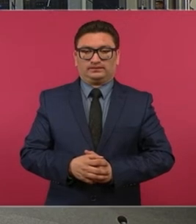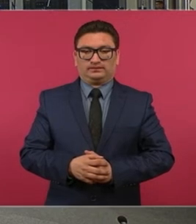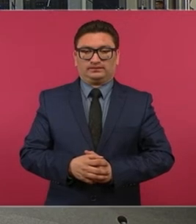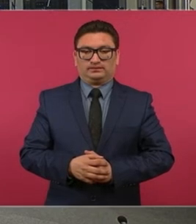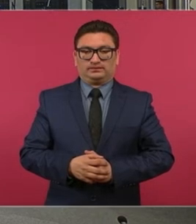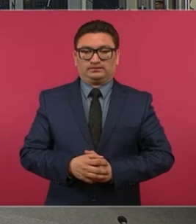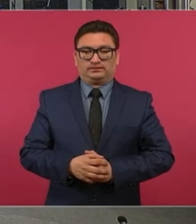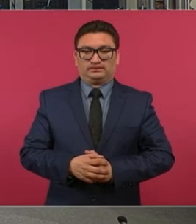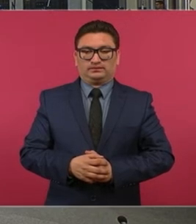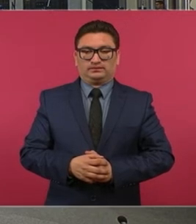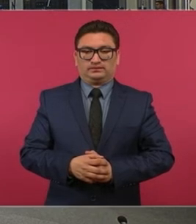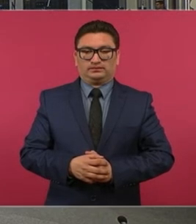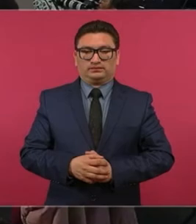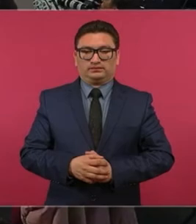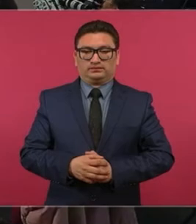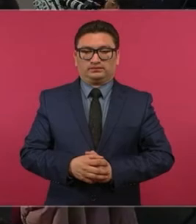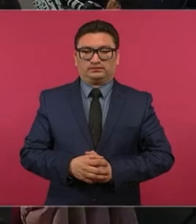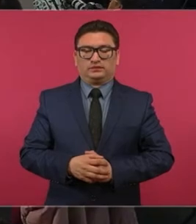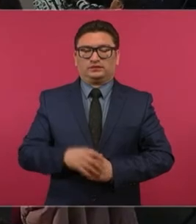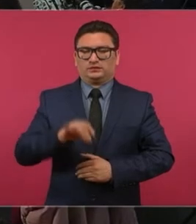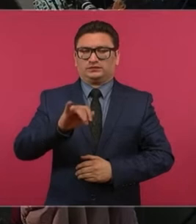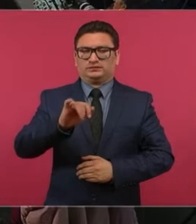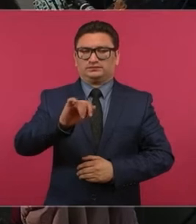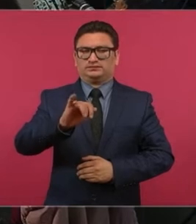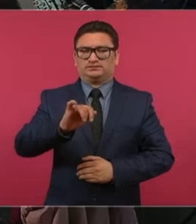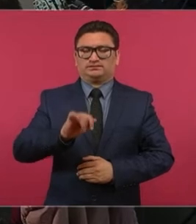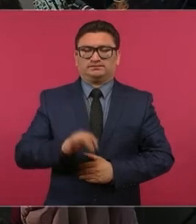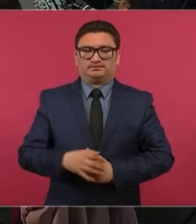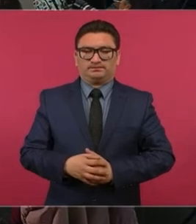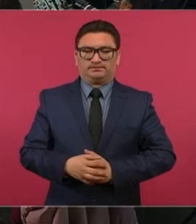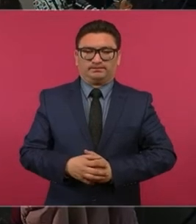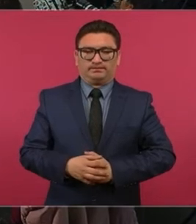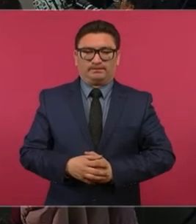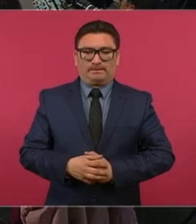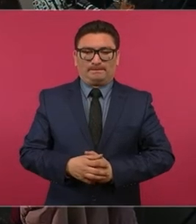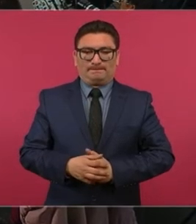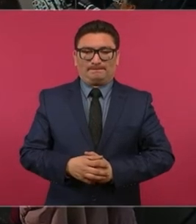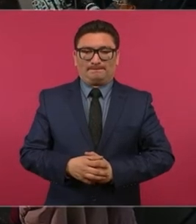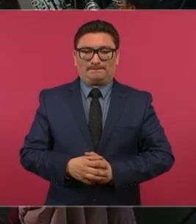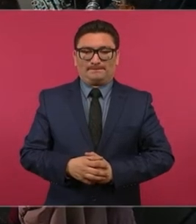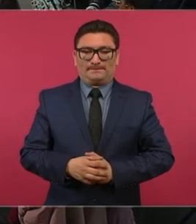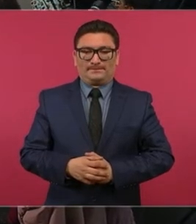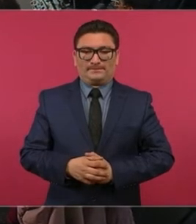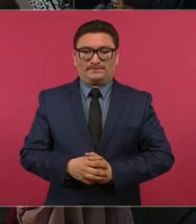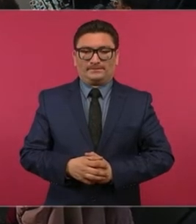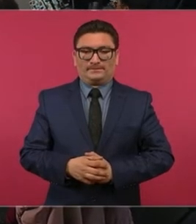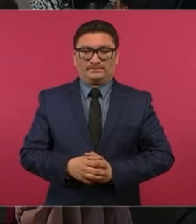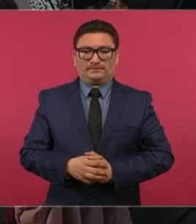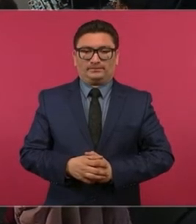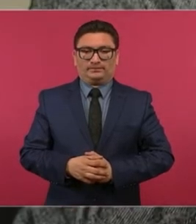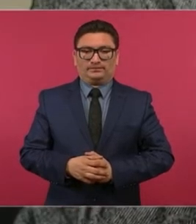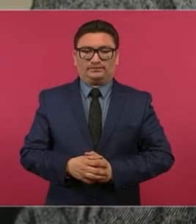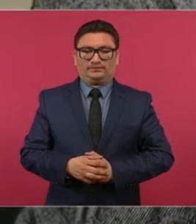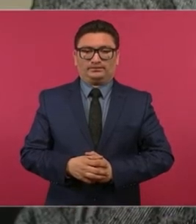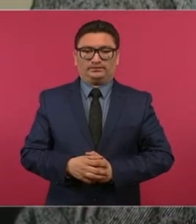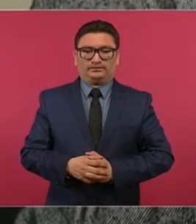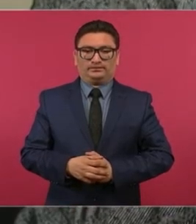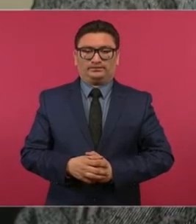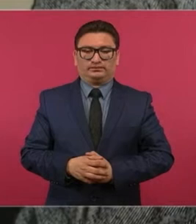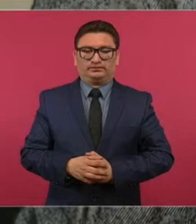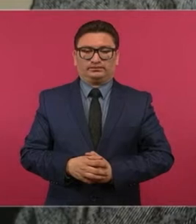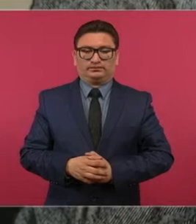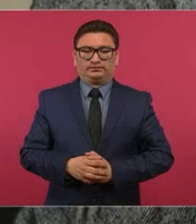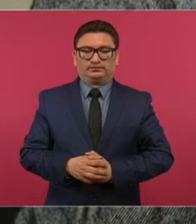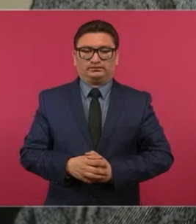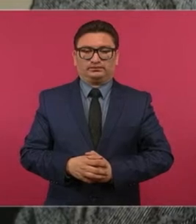solicitud directamente a usted, aquí a Palacio Nacional, para ver si existe la posibilidad, porque ellos entienden, se sienten apoyados por